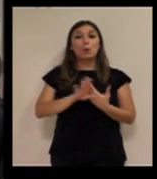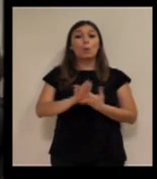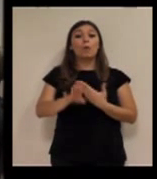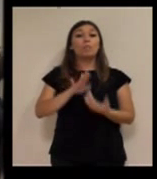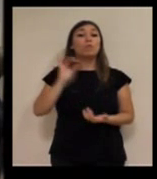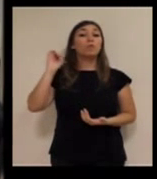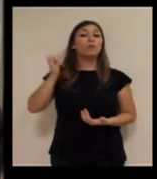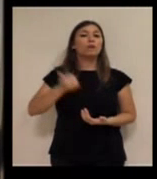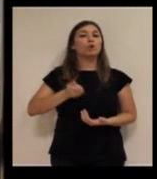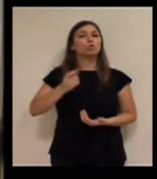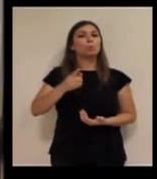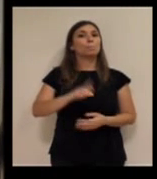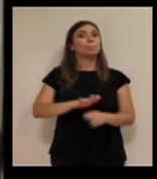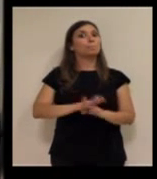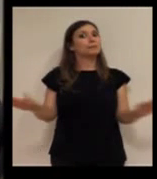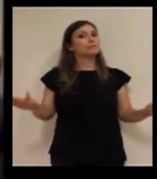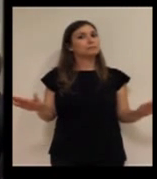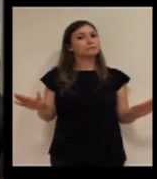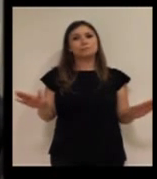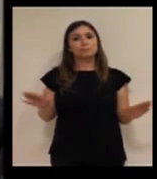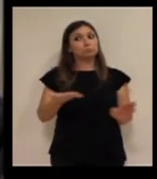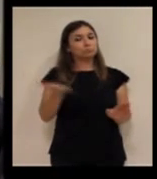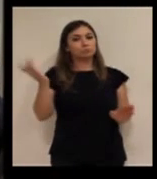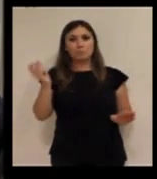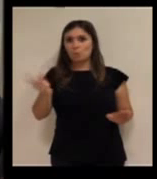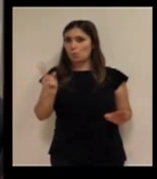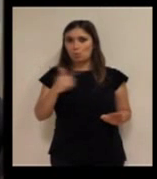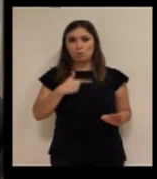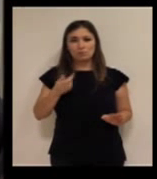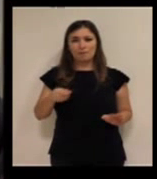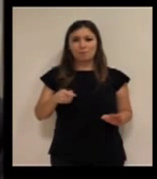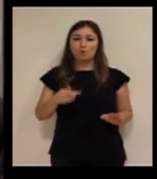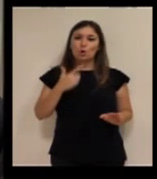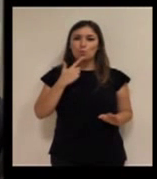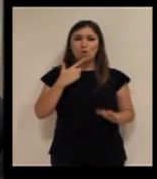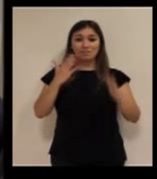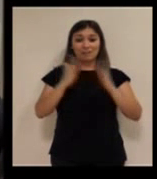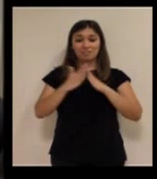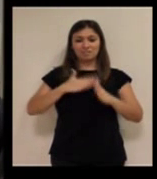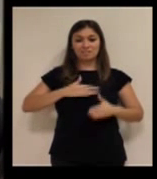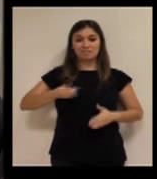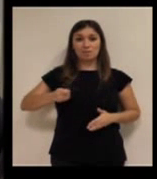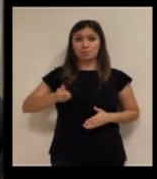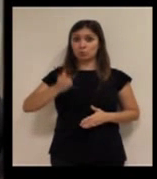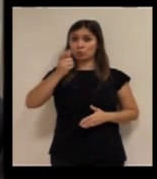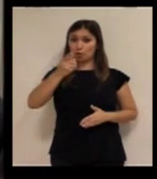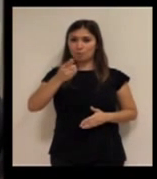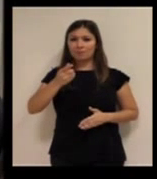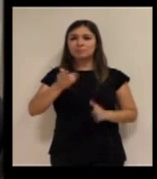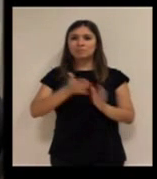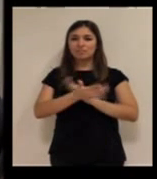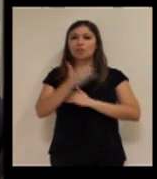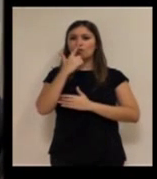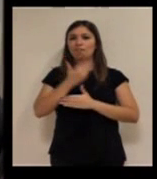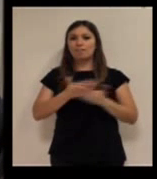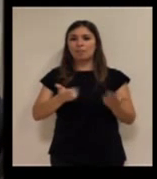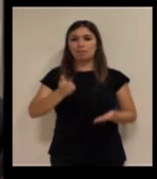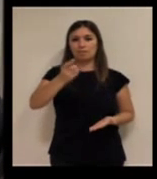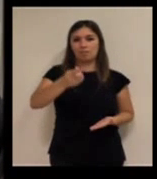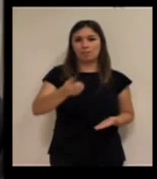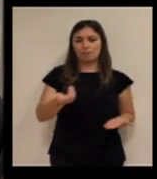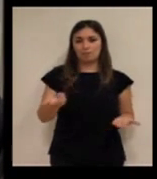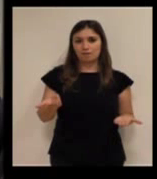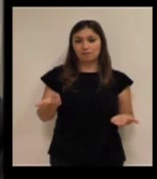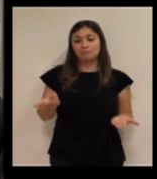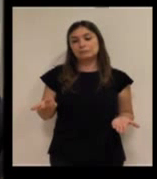mi vecino. Sí. De toda la vida. Y no mucho más. Y no mucha más gente. Entonces cuando alguien te entrega las llaves de su domicilio, pues también te está entregando